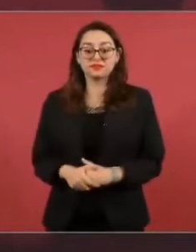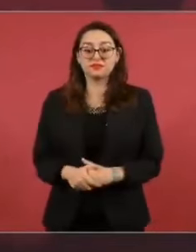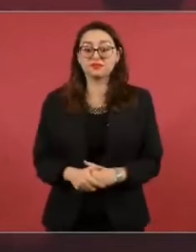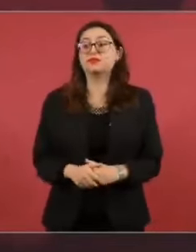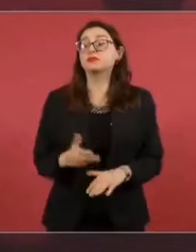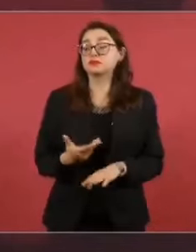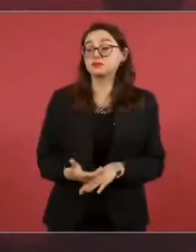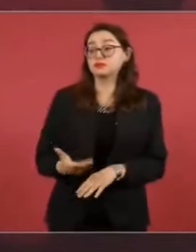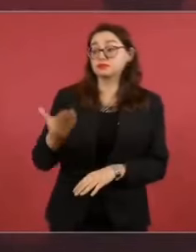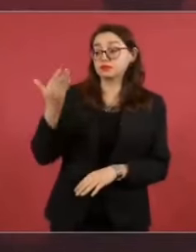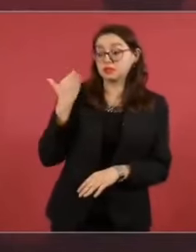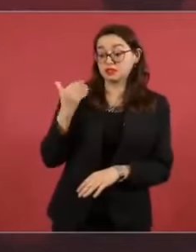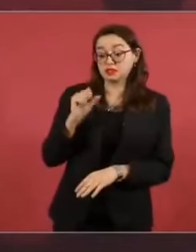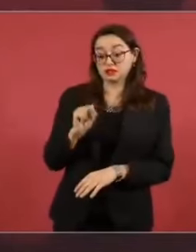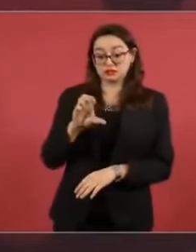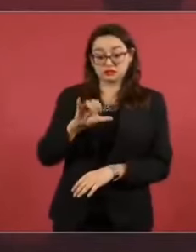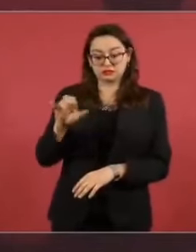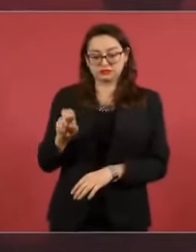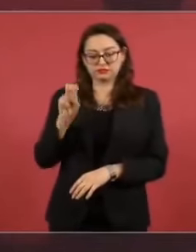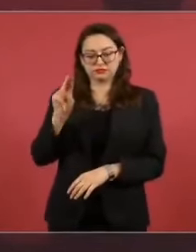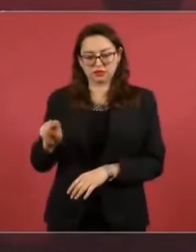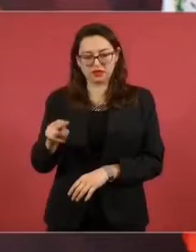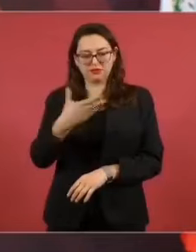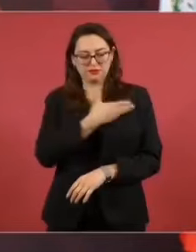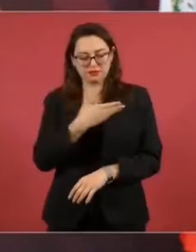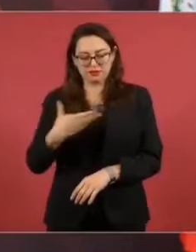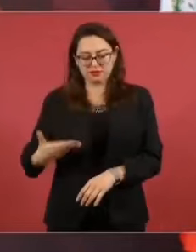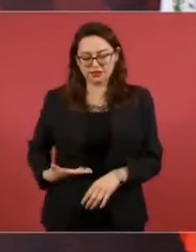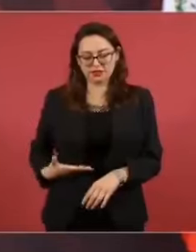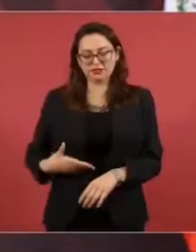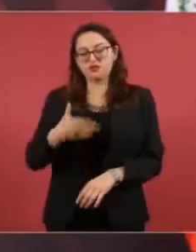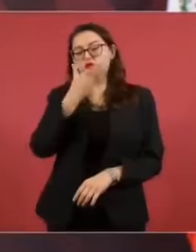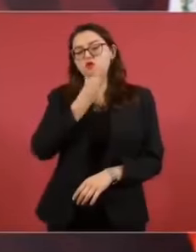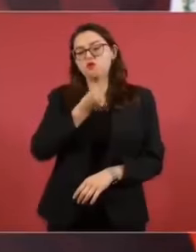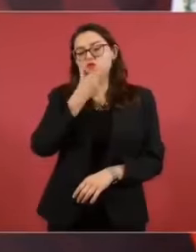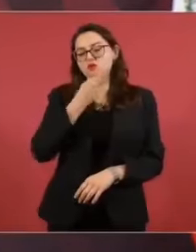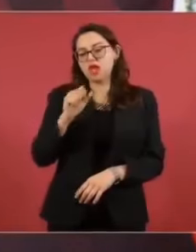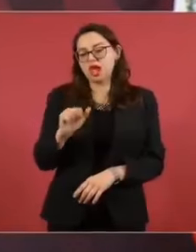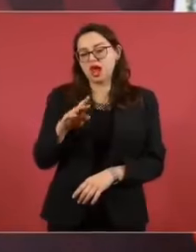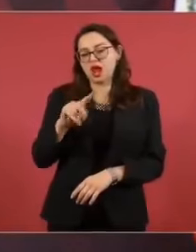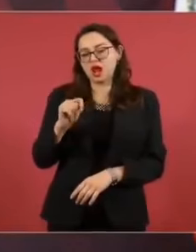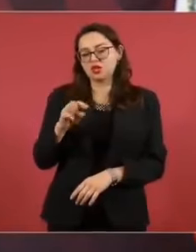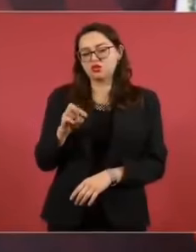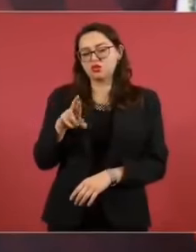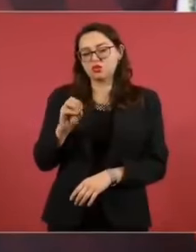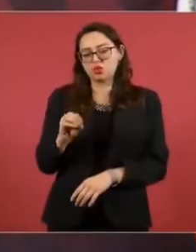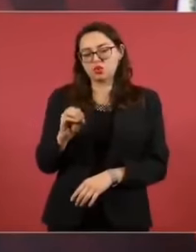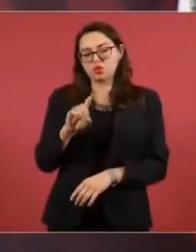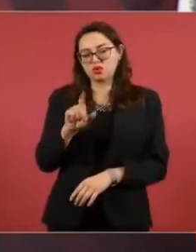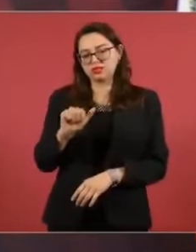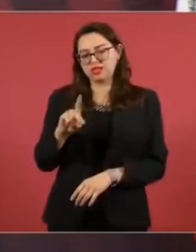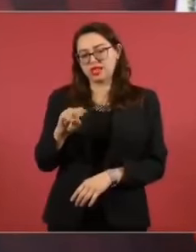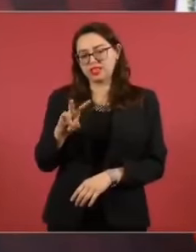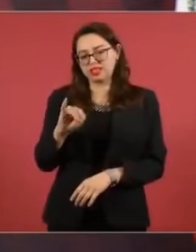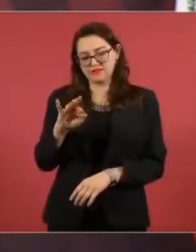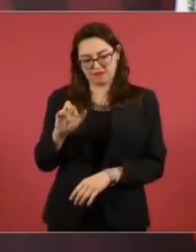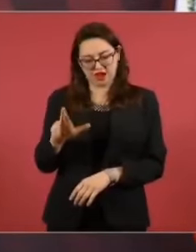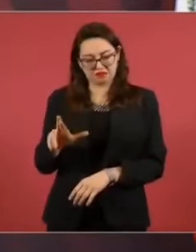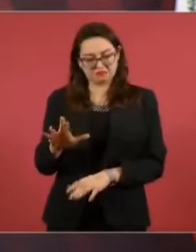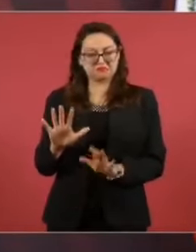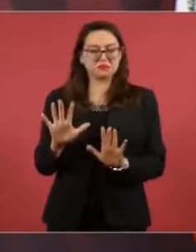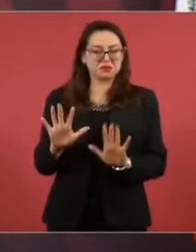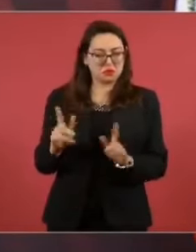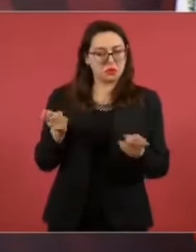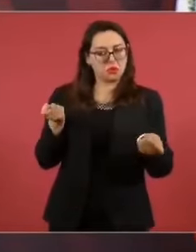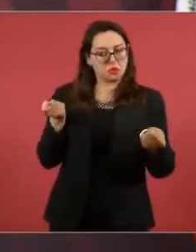había más recato, todavía cuando había